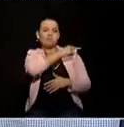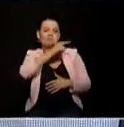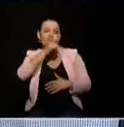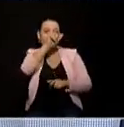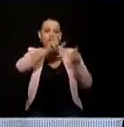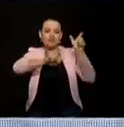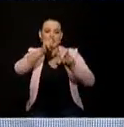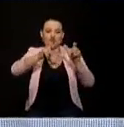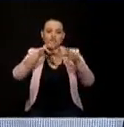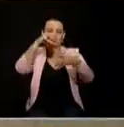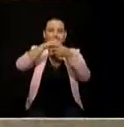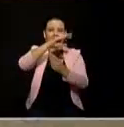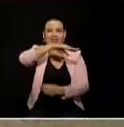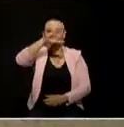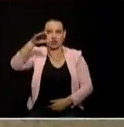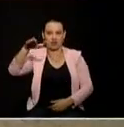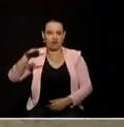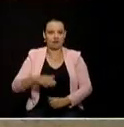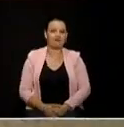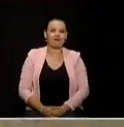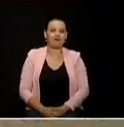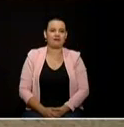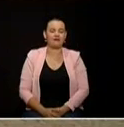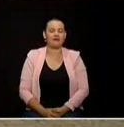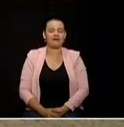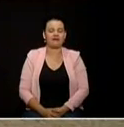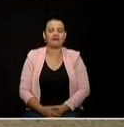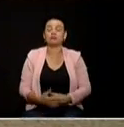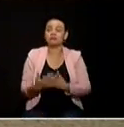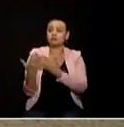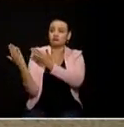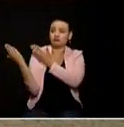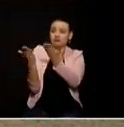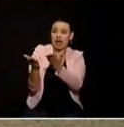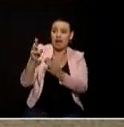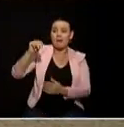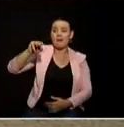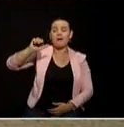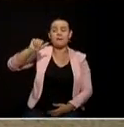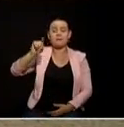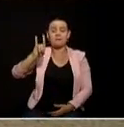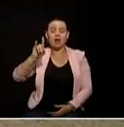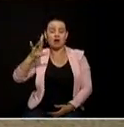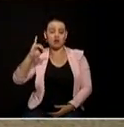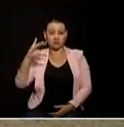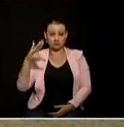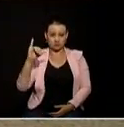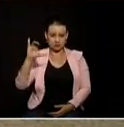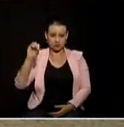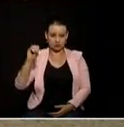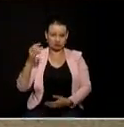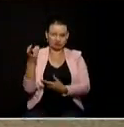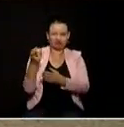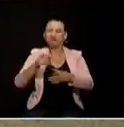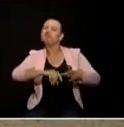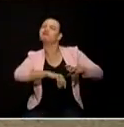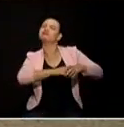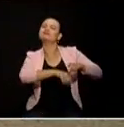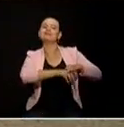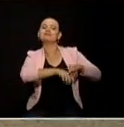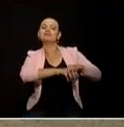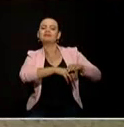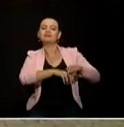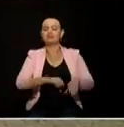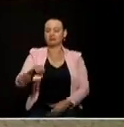muy bien ahora el turno es para el candidato mauricio tobón veamos qué número de balota saca y a qué